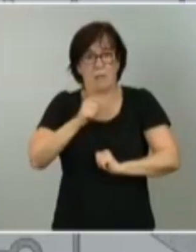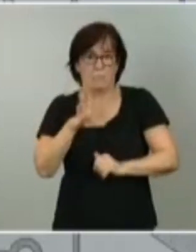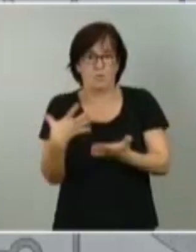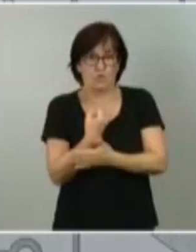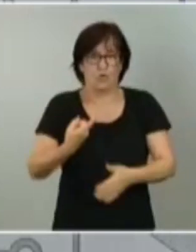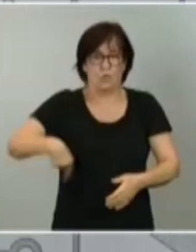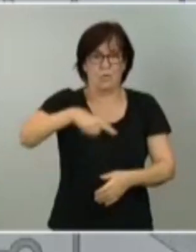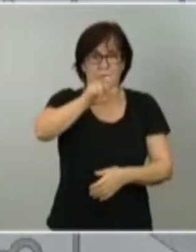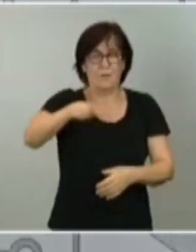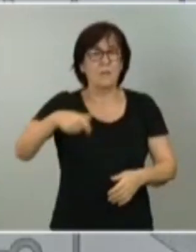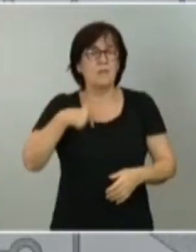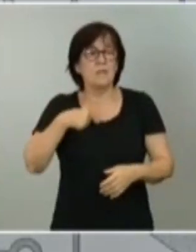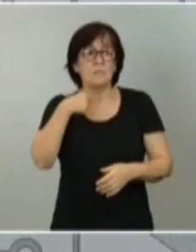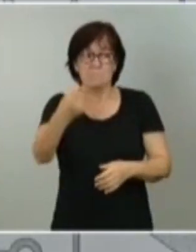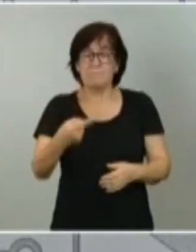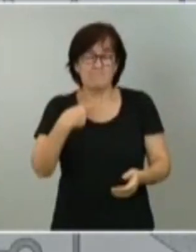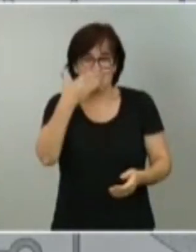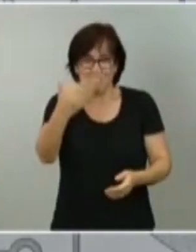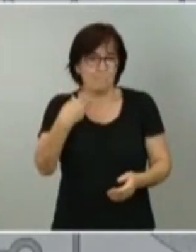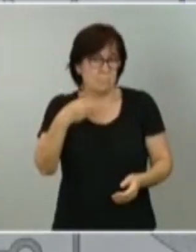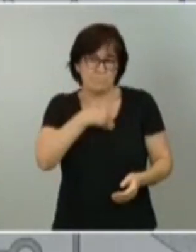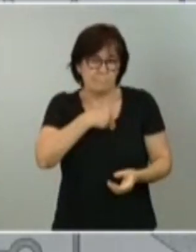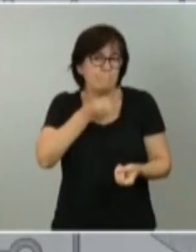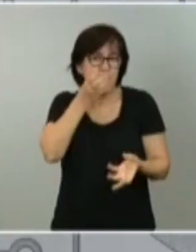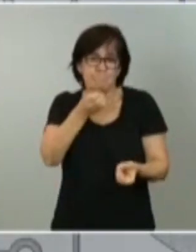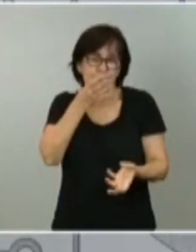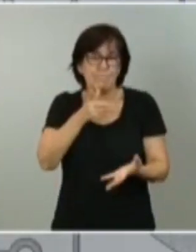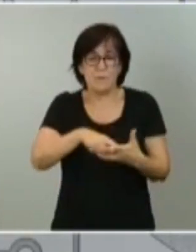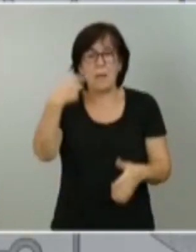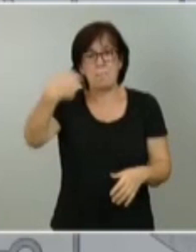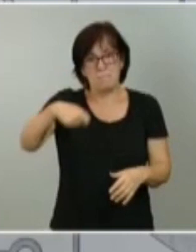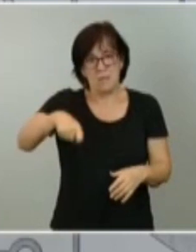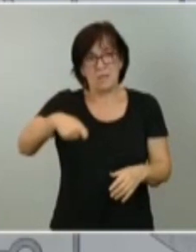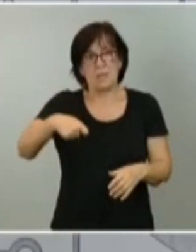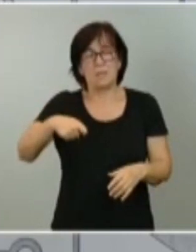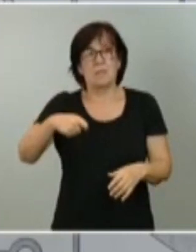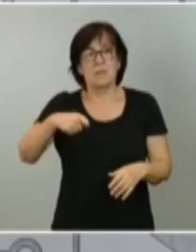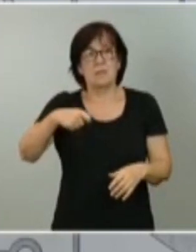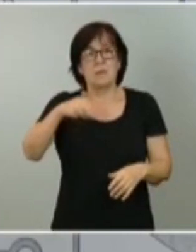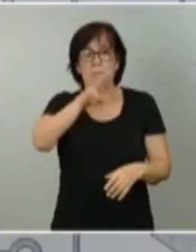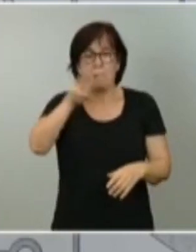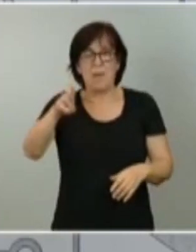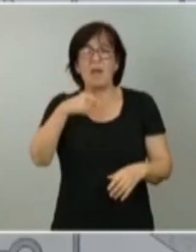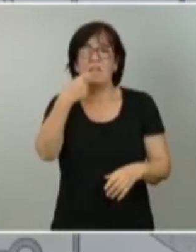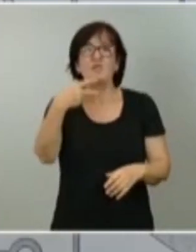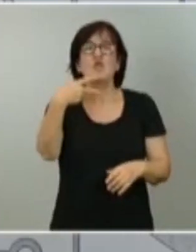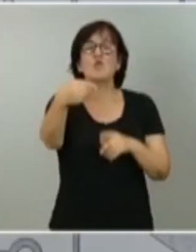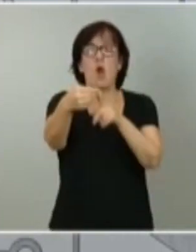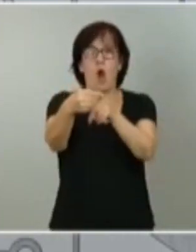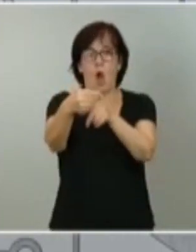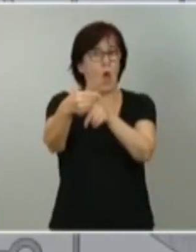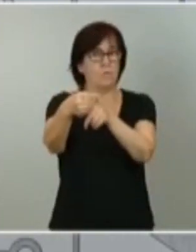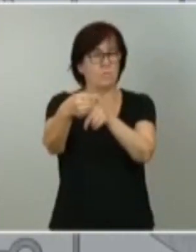Y tengo que decirles lamentablemente que el presidente del Partido Popular ha dicho no a esta despolitización